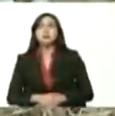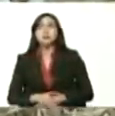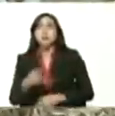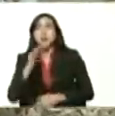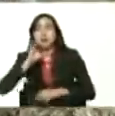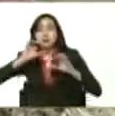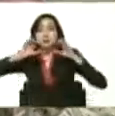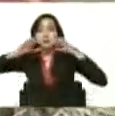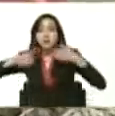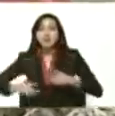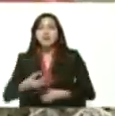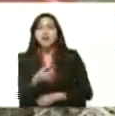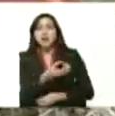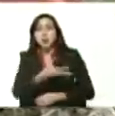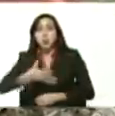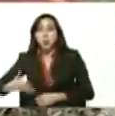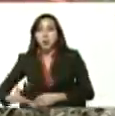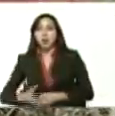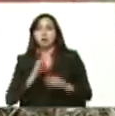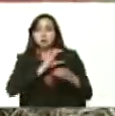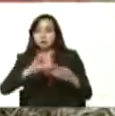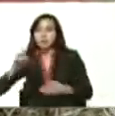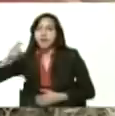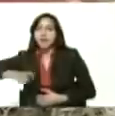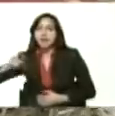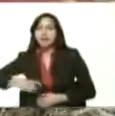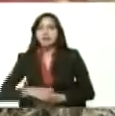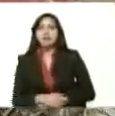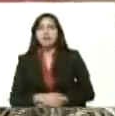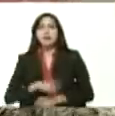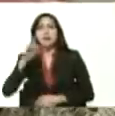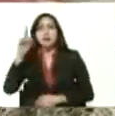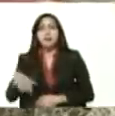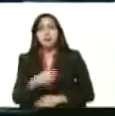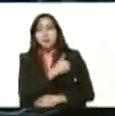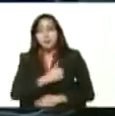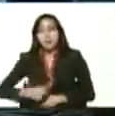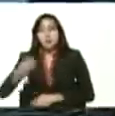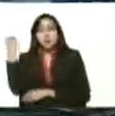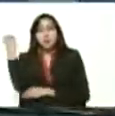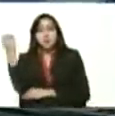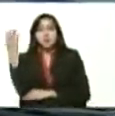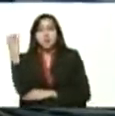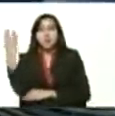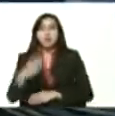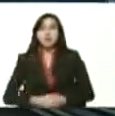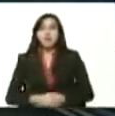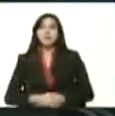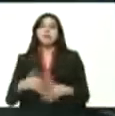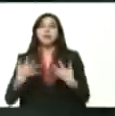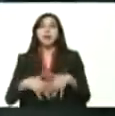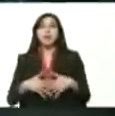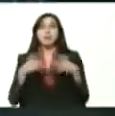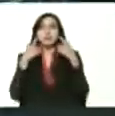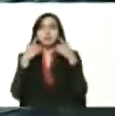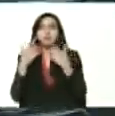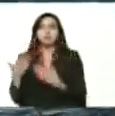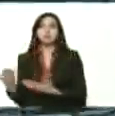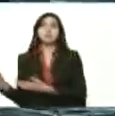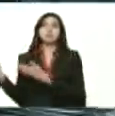arroz pero voy a dejar con ustedes al presidente de Pequibén tiene